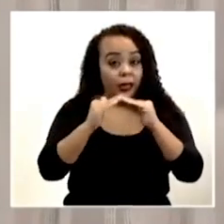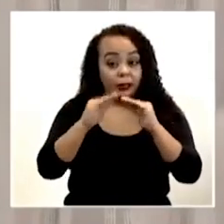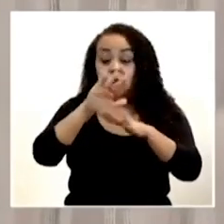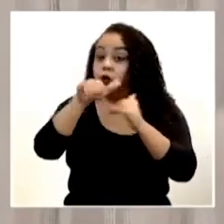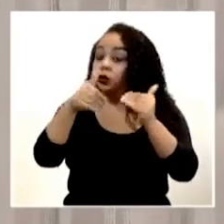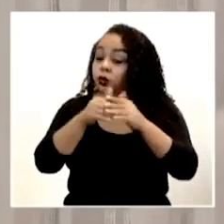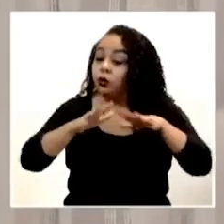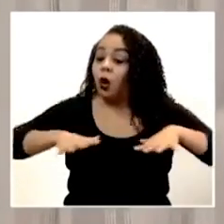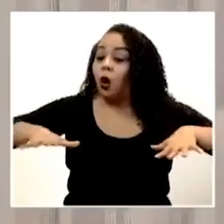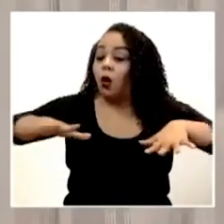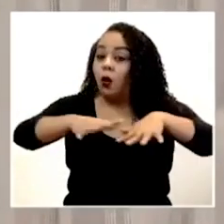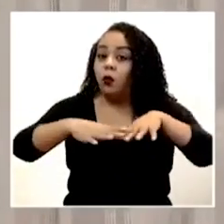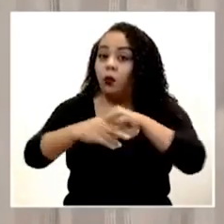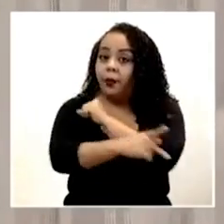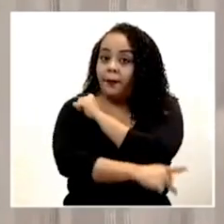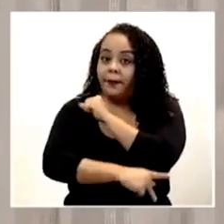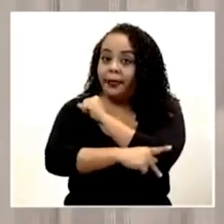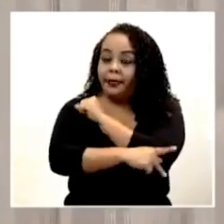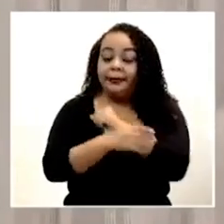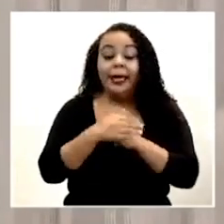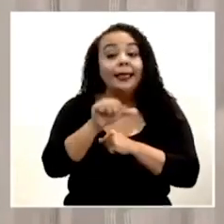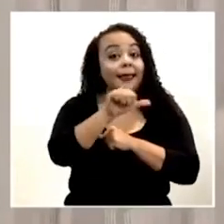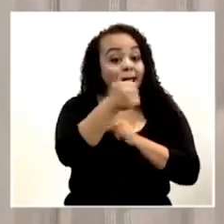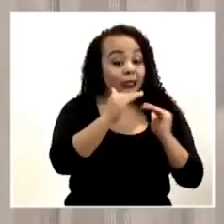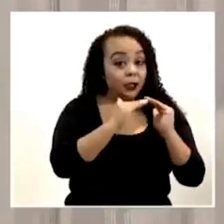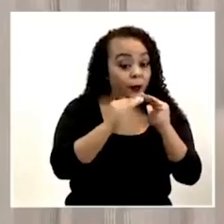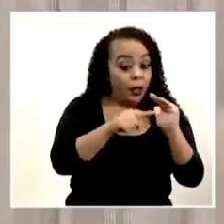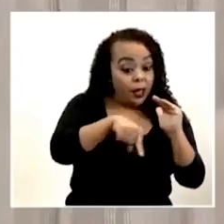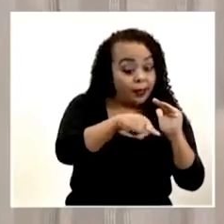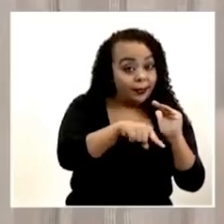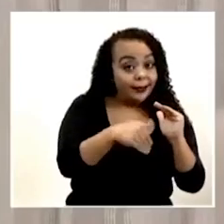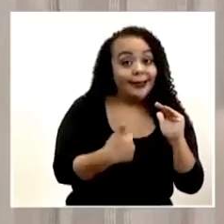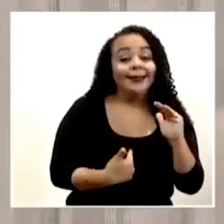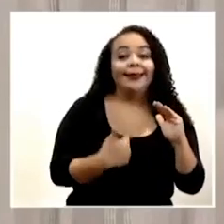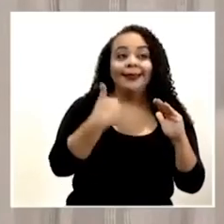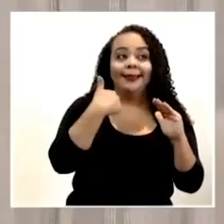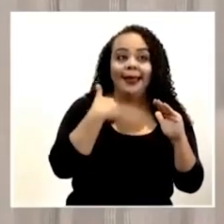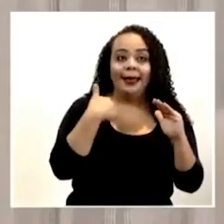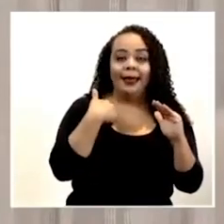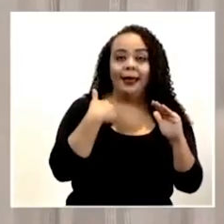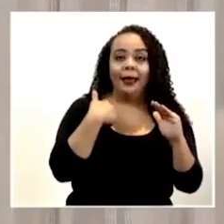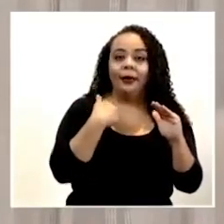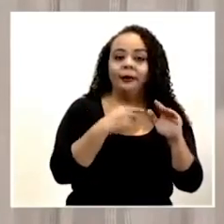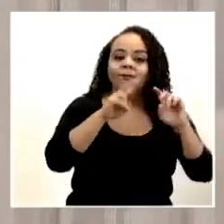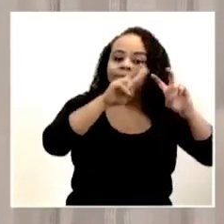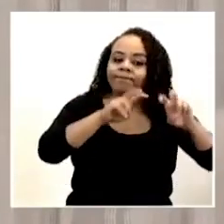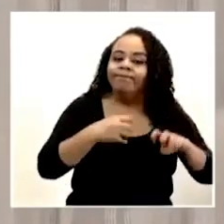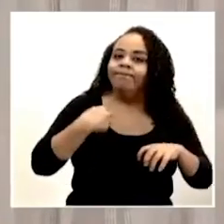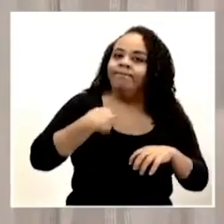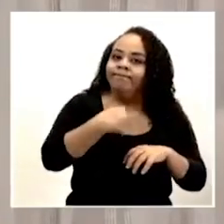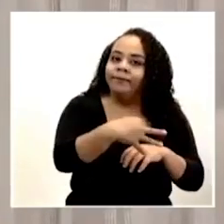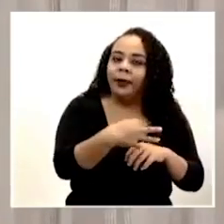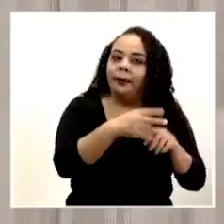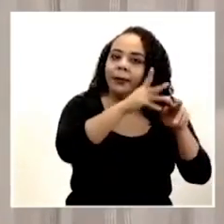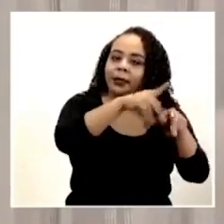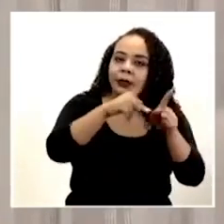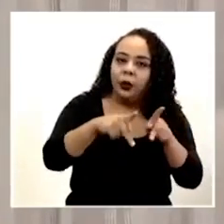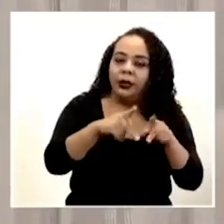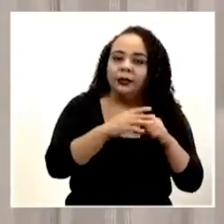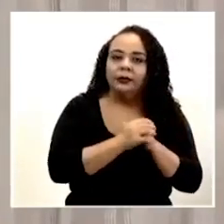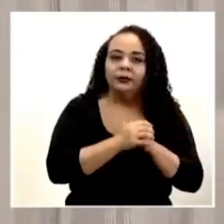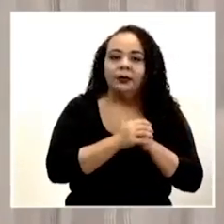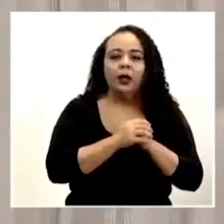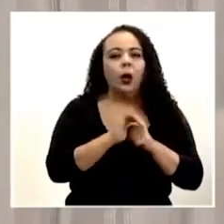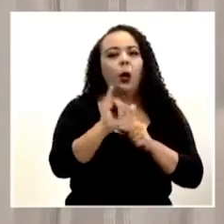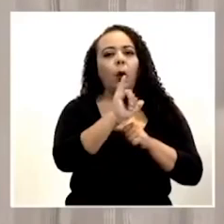y ancho de todo el país. Diez de esas comunidades ya tienen muestreo diario de personas como